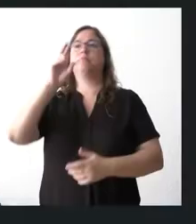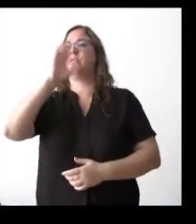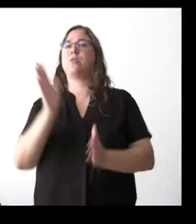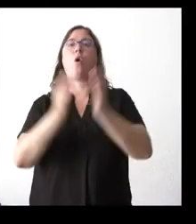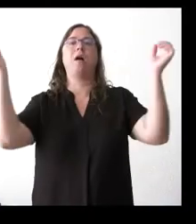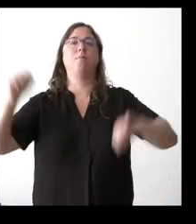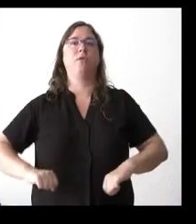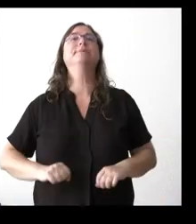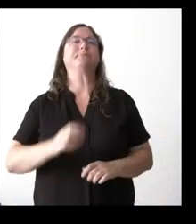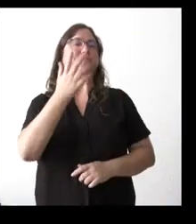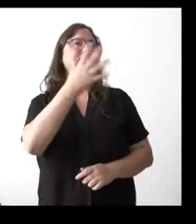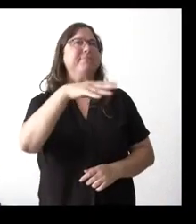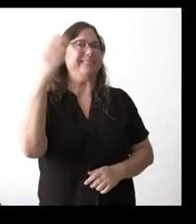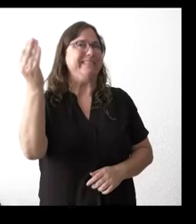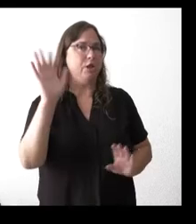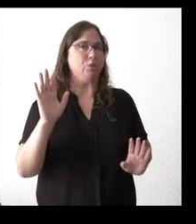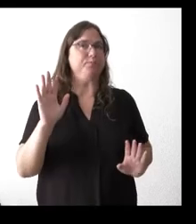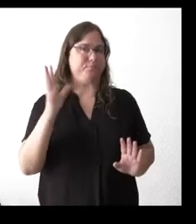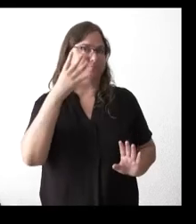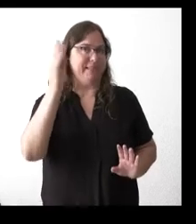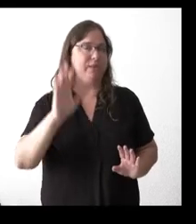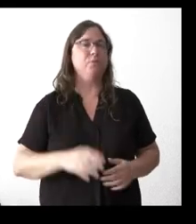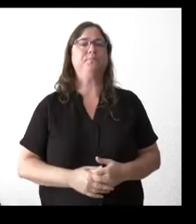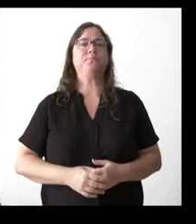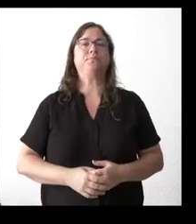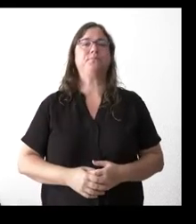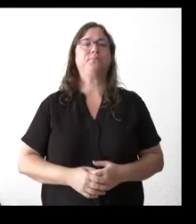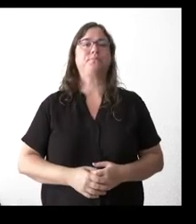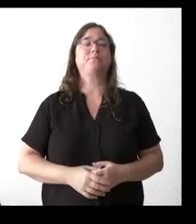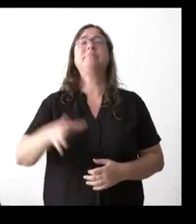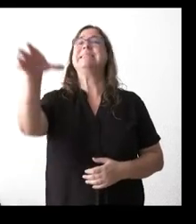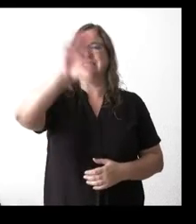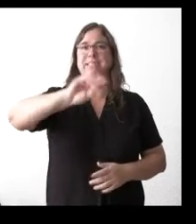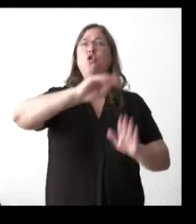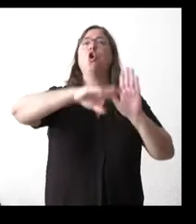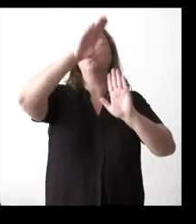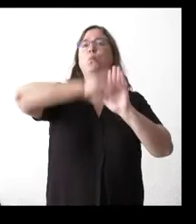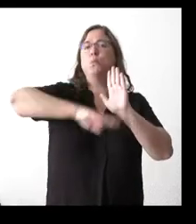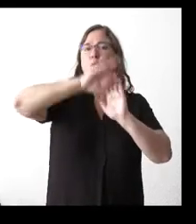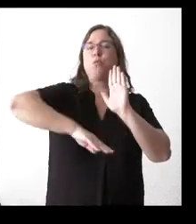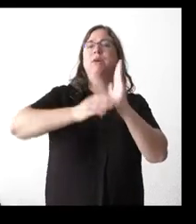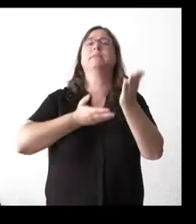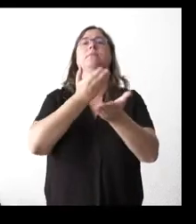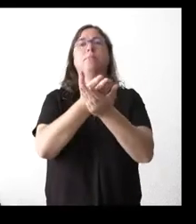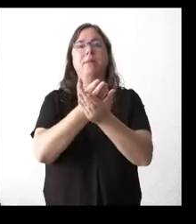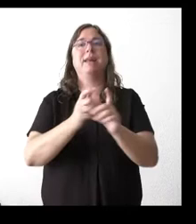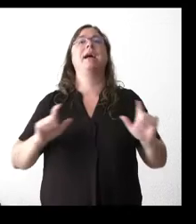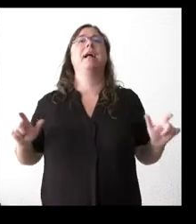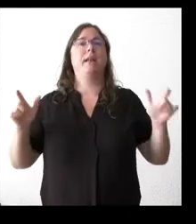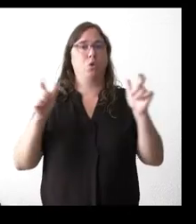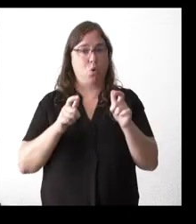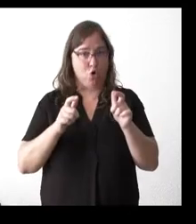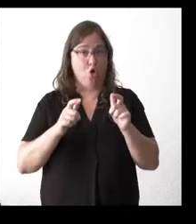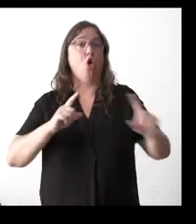Sí, yo entiendo su argumento. Esto es una serie de propuestas que se va a llevar a esa reunión en contra del